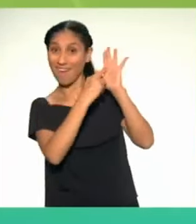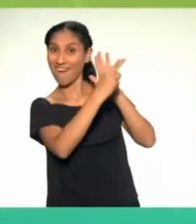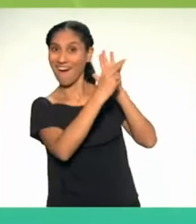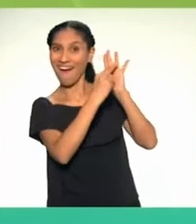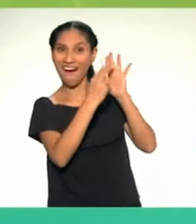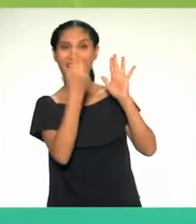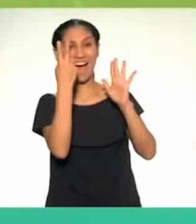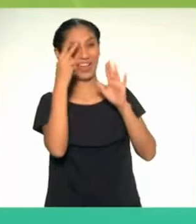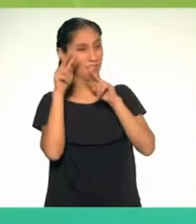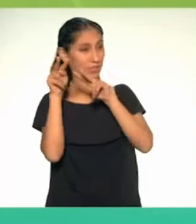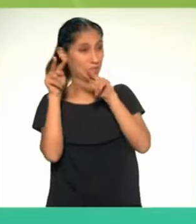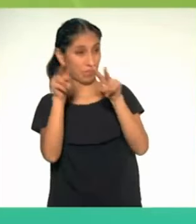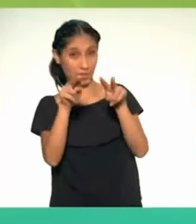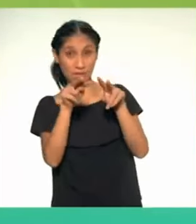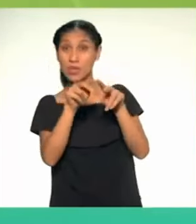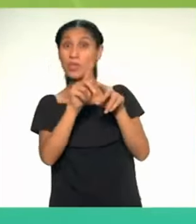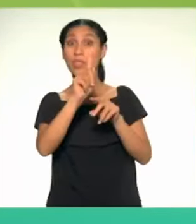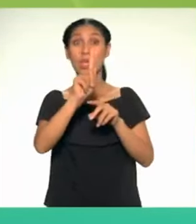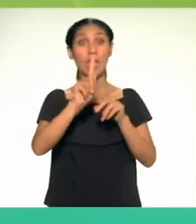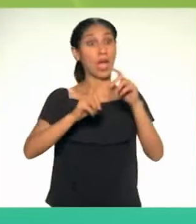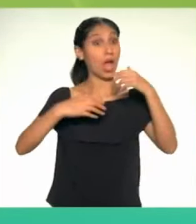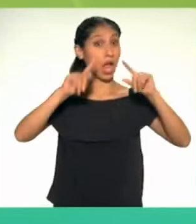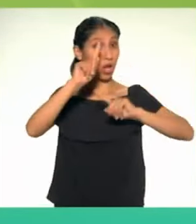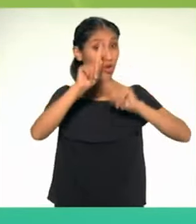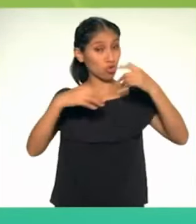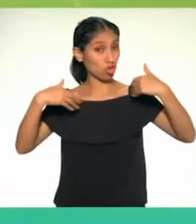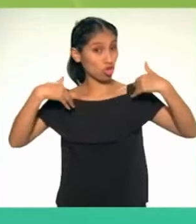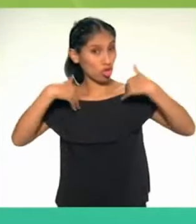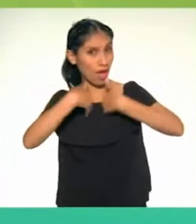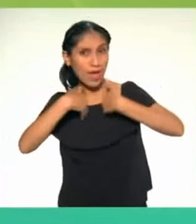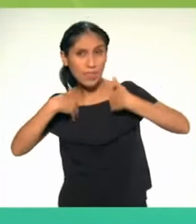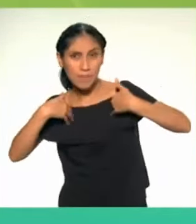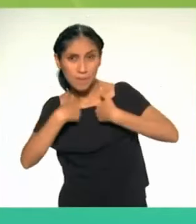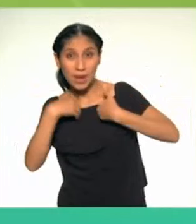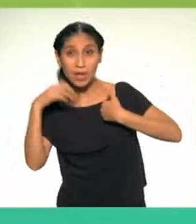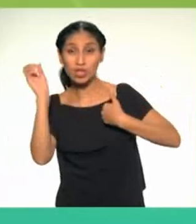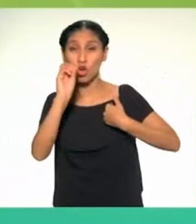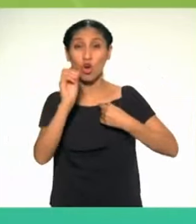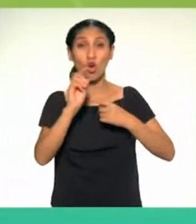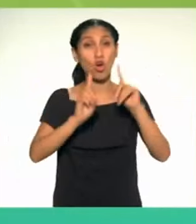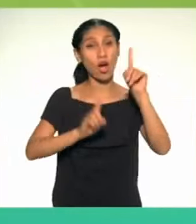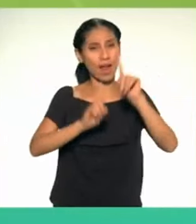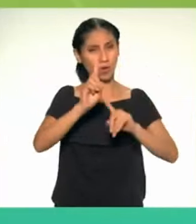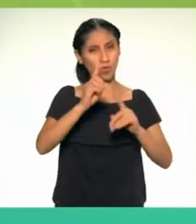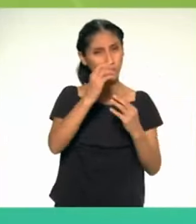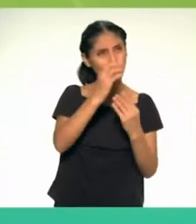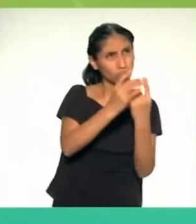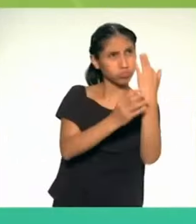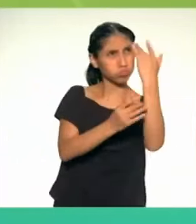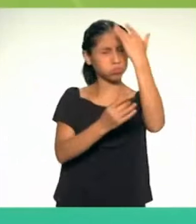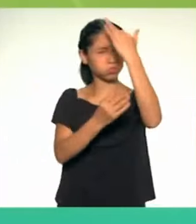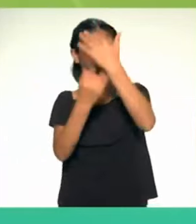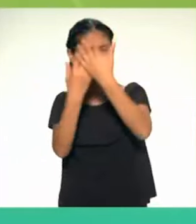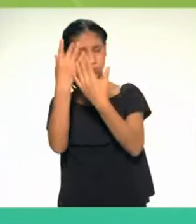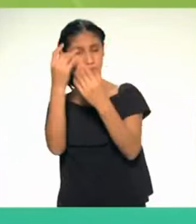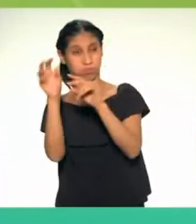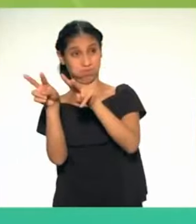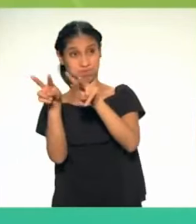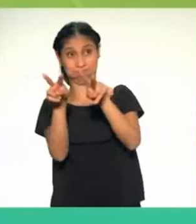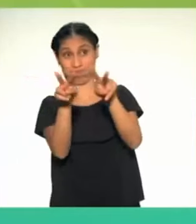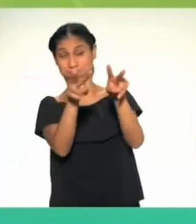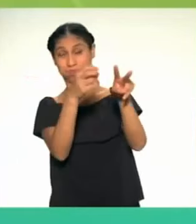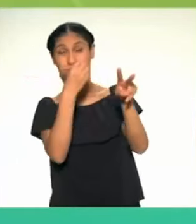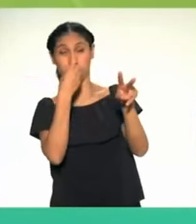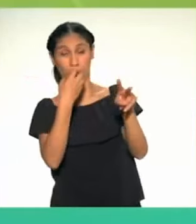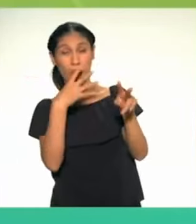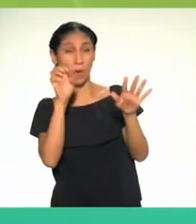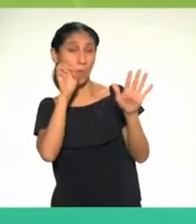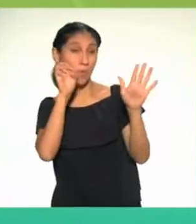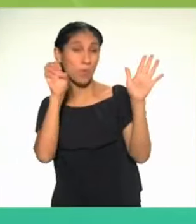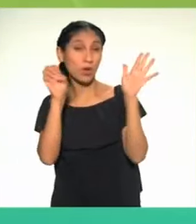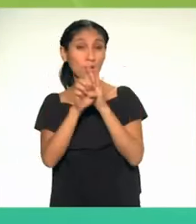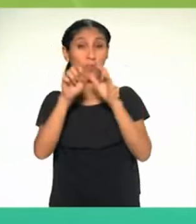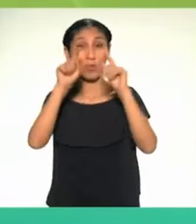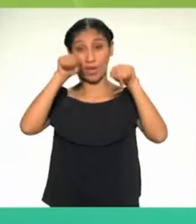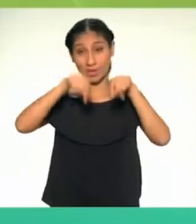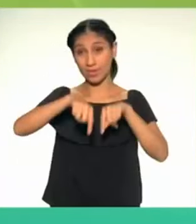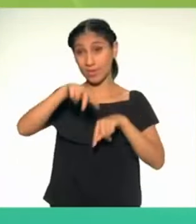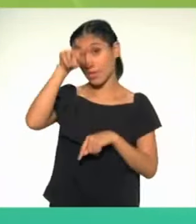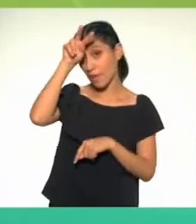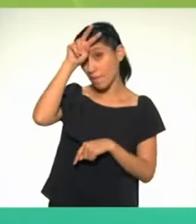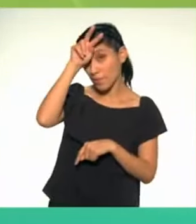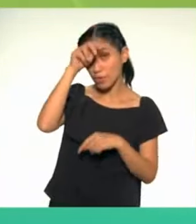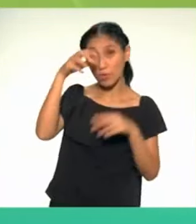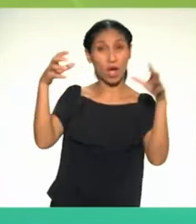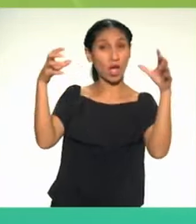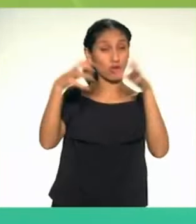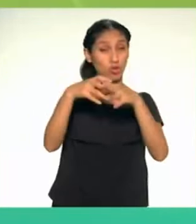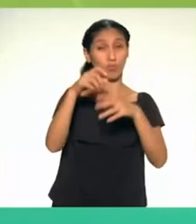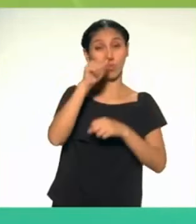región. Por ejemplo, las 1.847 especies de aves del Perú representan a una diversidad. Cabe